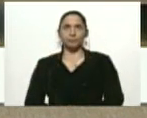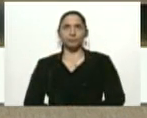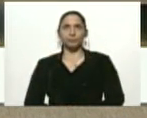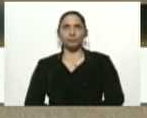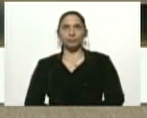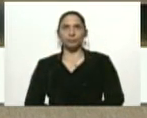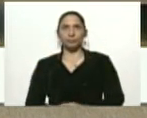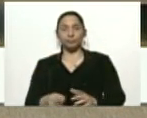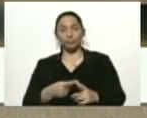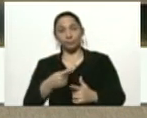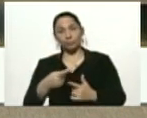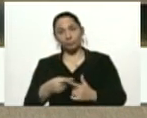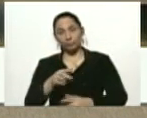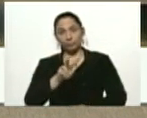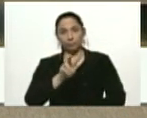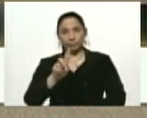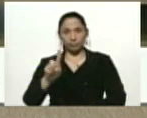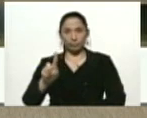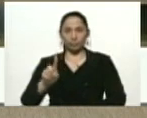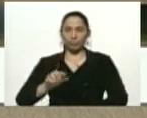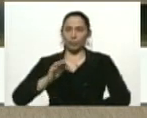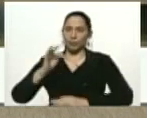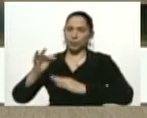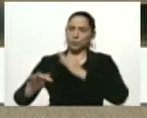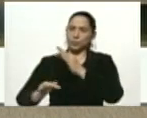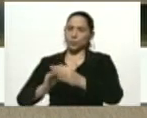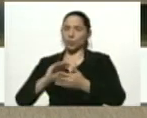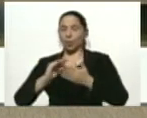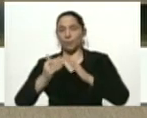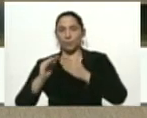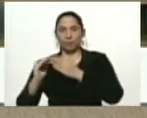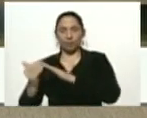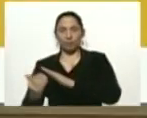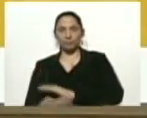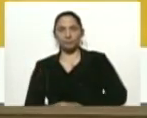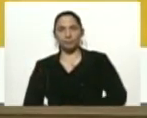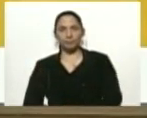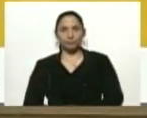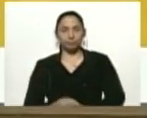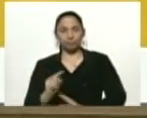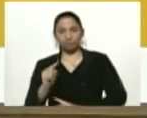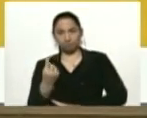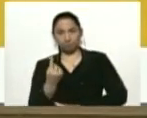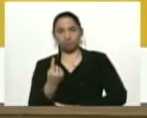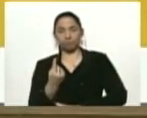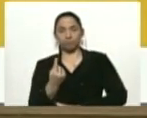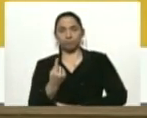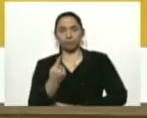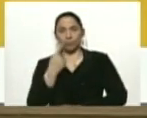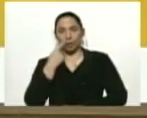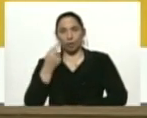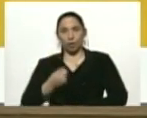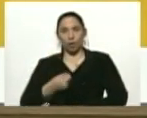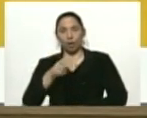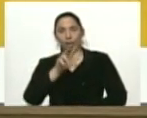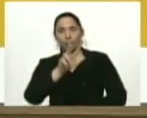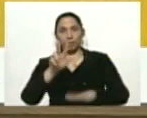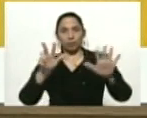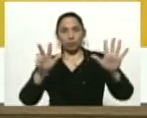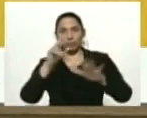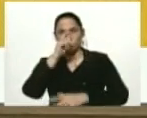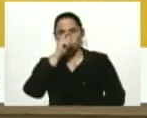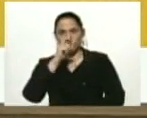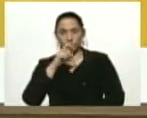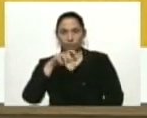Entonces, 21 casos de transmisión comunitaria. El primero de ellos es un hombre de 38 años,